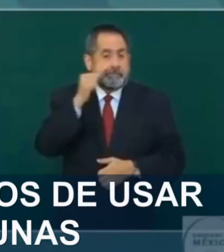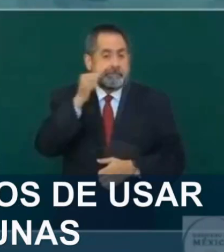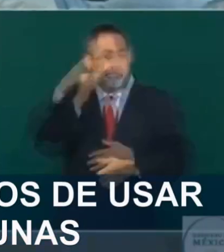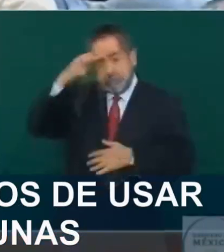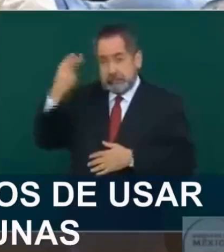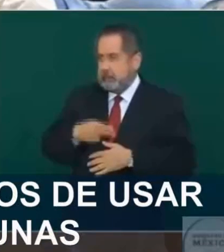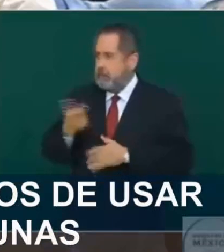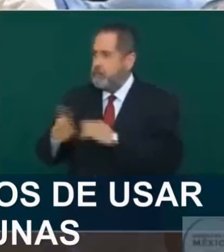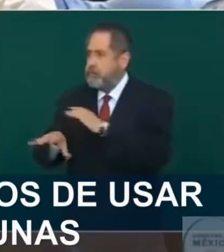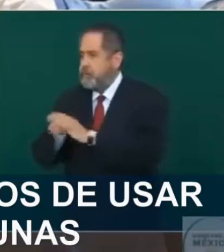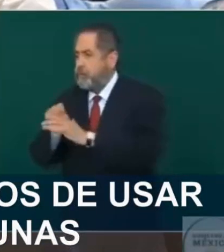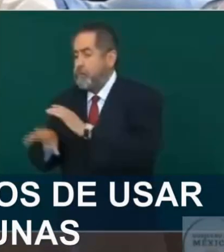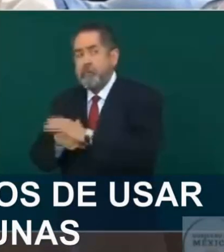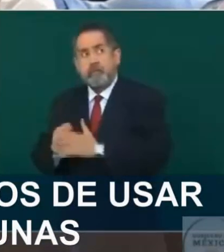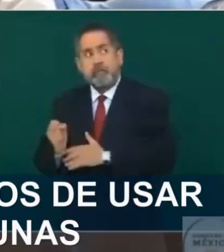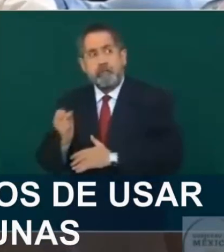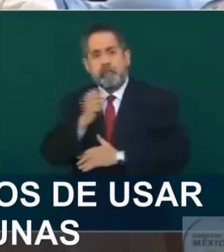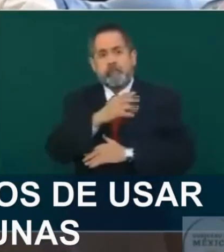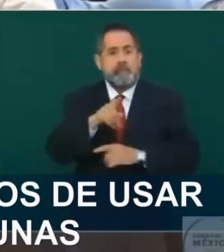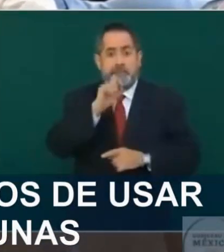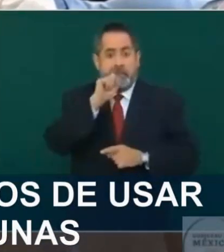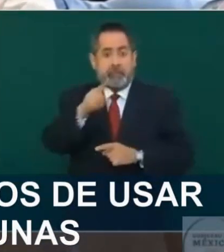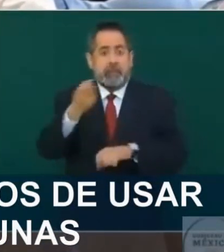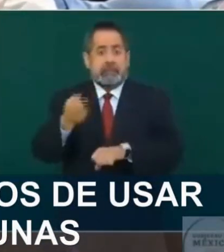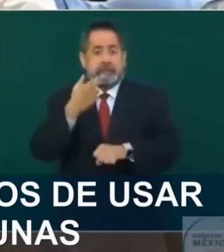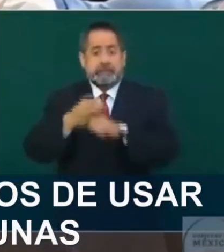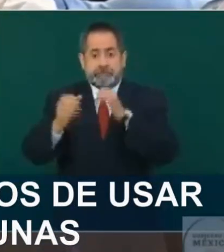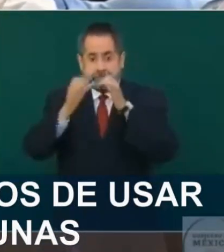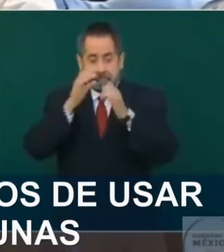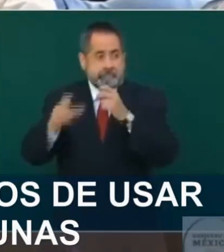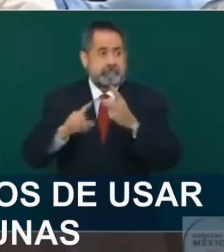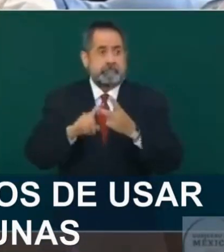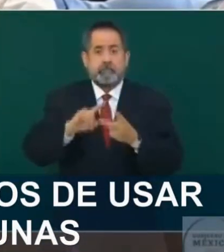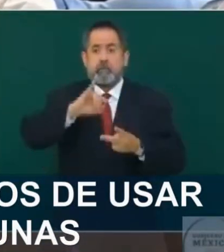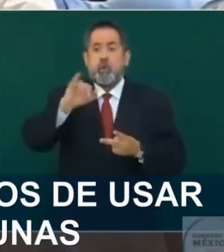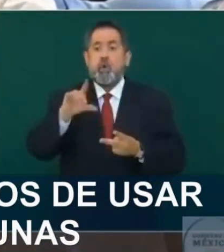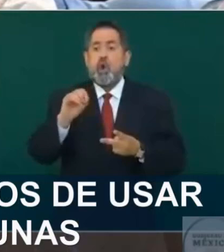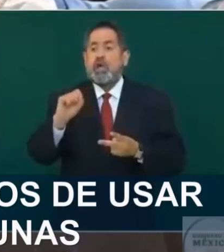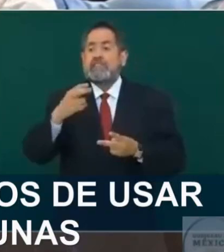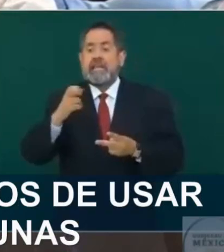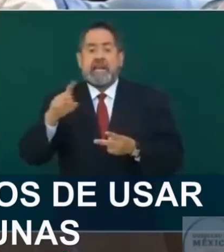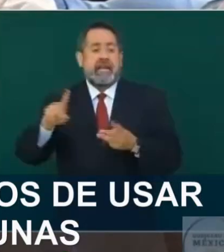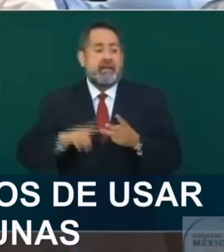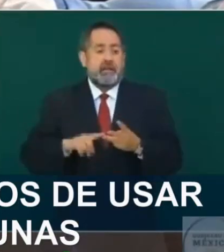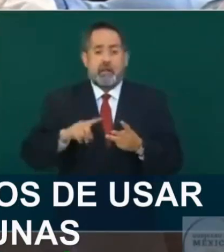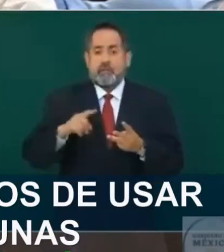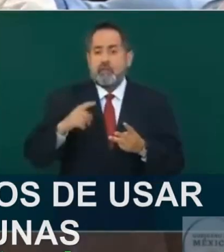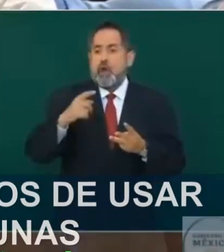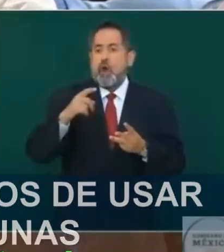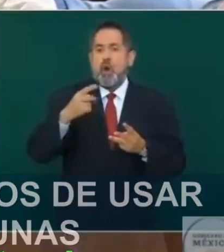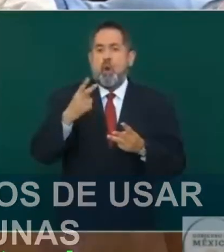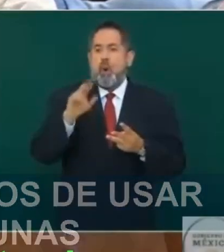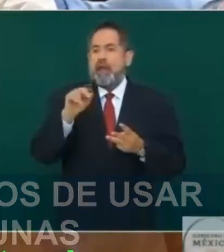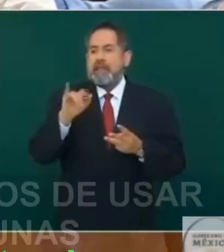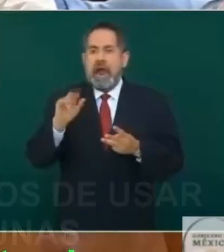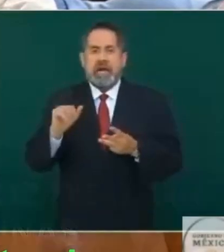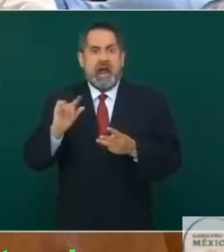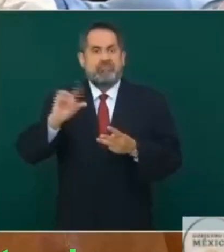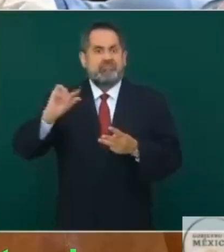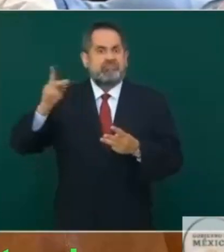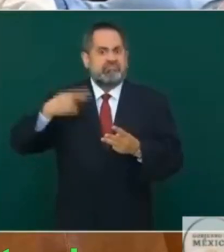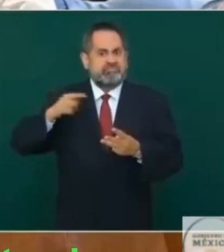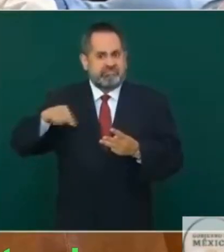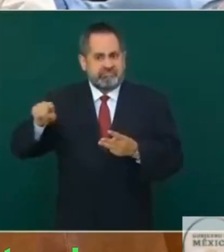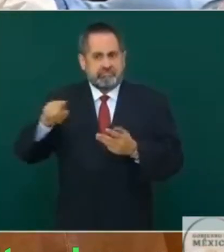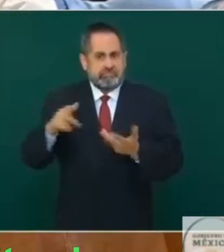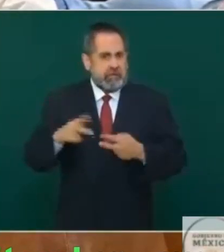Y aparecen, bueno, pues está el Secretario de Comunicaciones, está Julio Scherer, está Guadiana, algunos empresarios. ¿Y qué